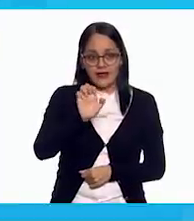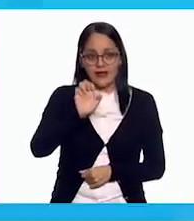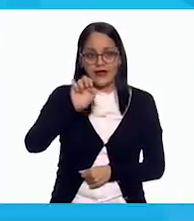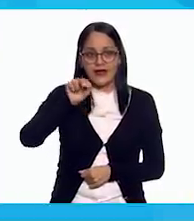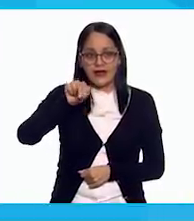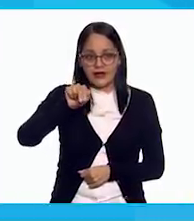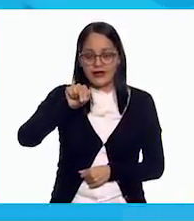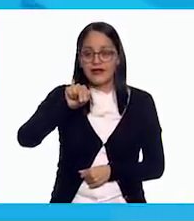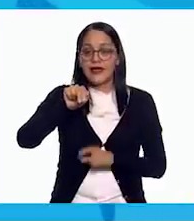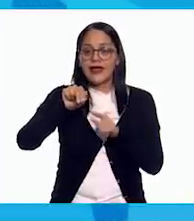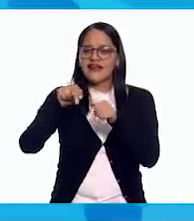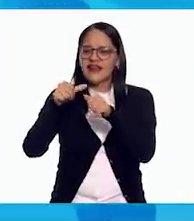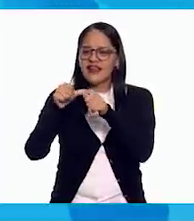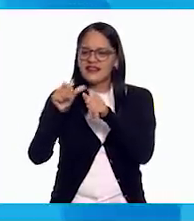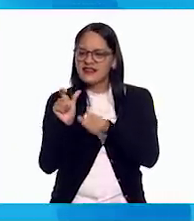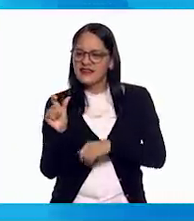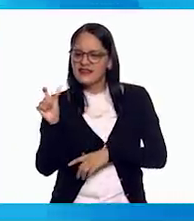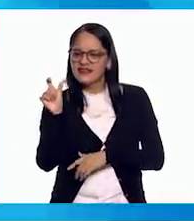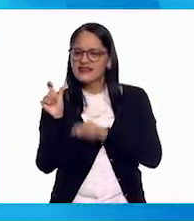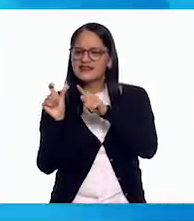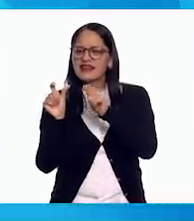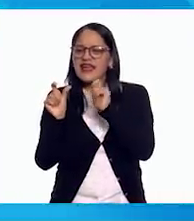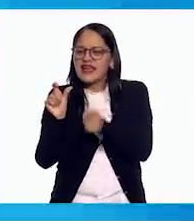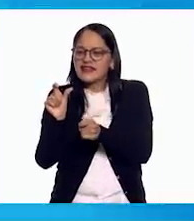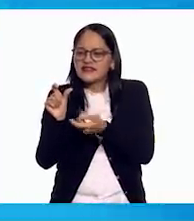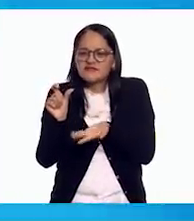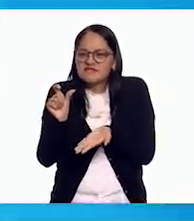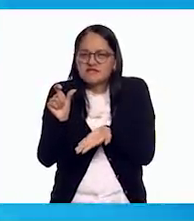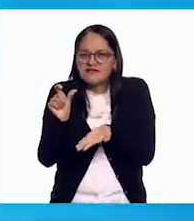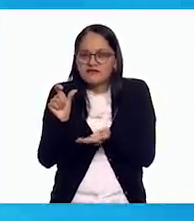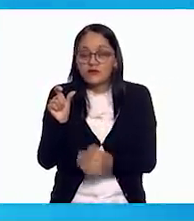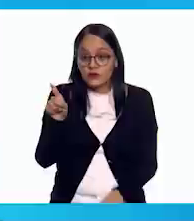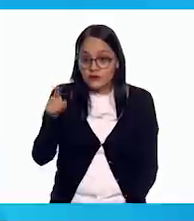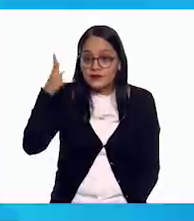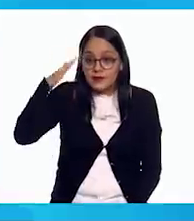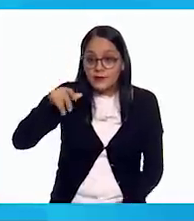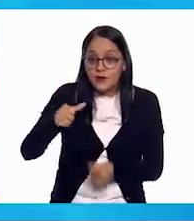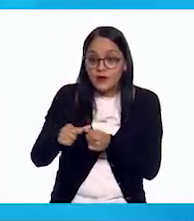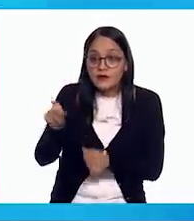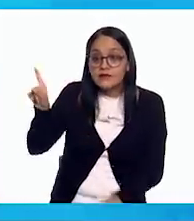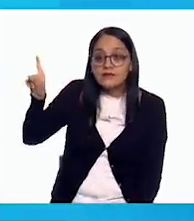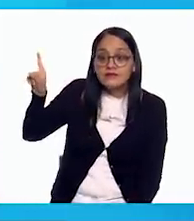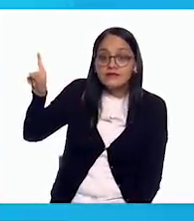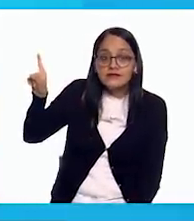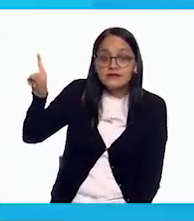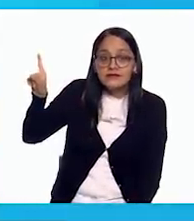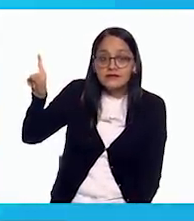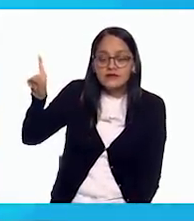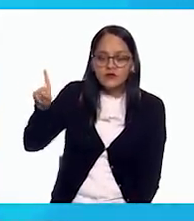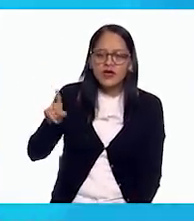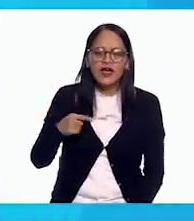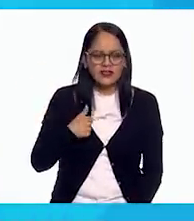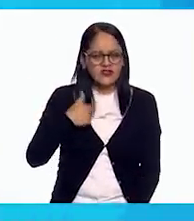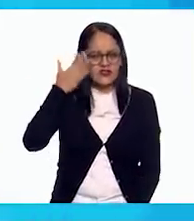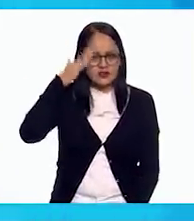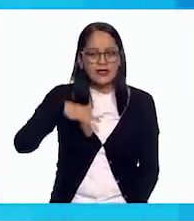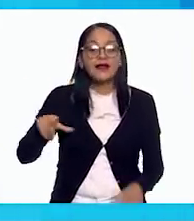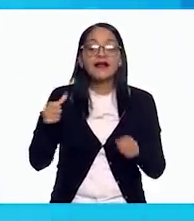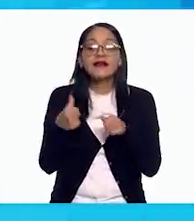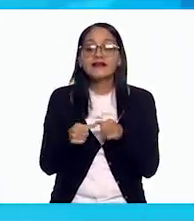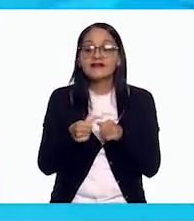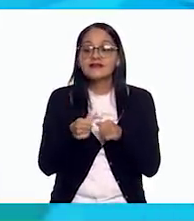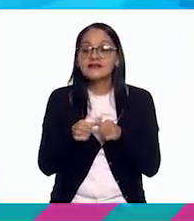y la que sigue no sabe qué letra es. Exacto. ¿Tú sí sabes qué letra es? Yo sí sé qué letra es. Es la